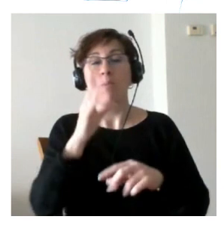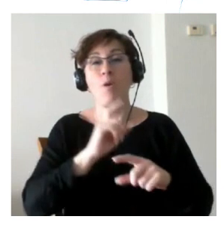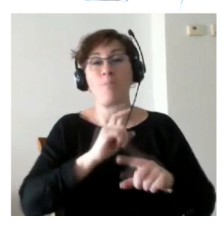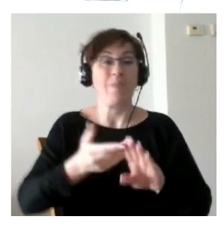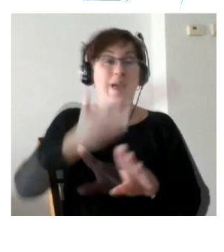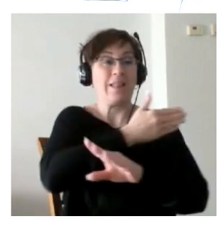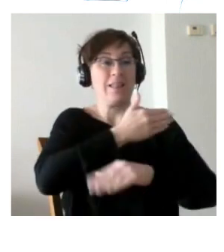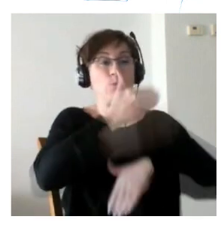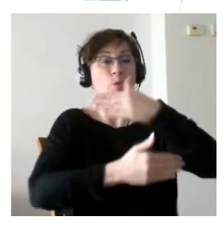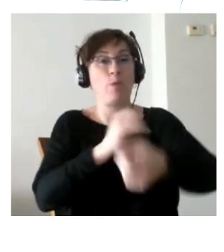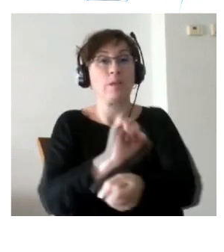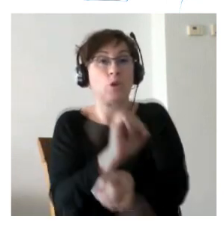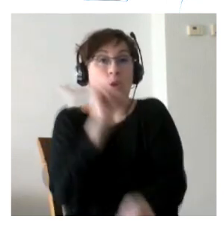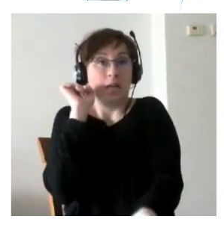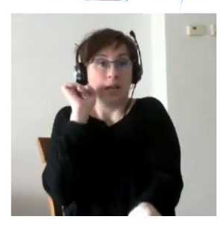descarcelación